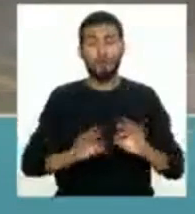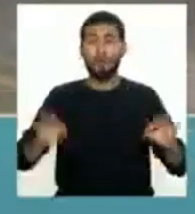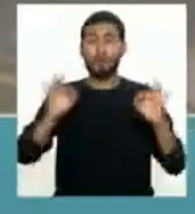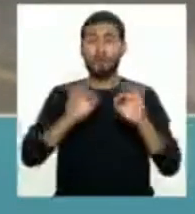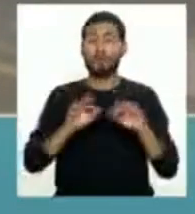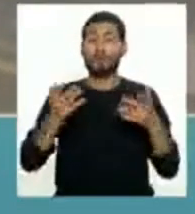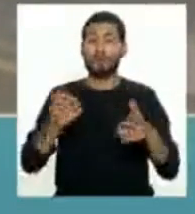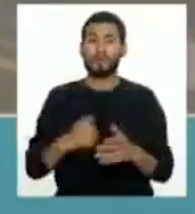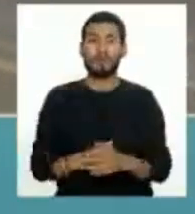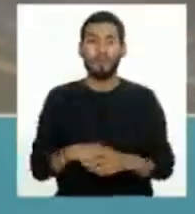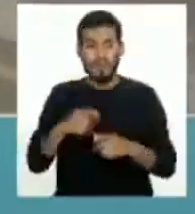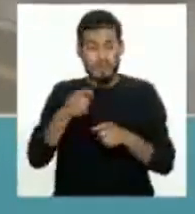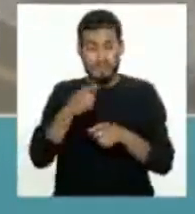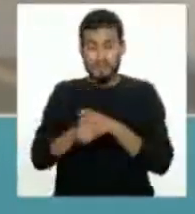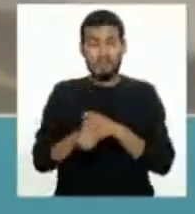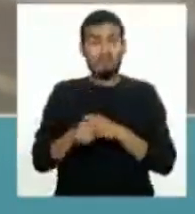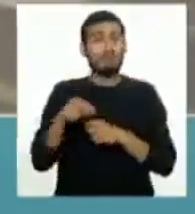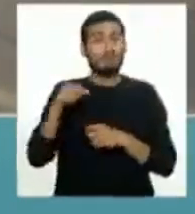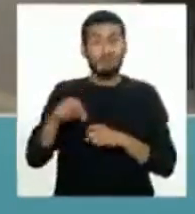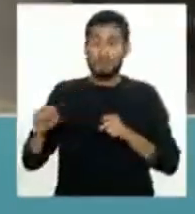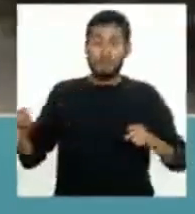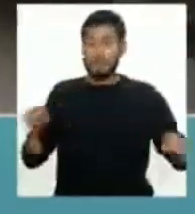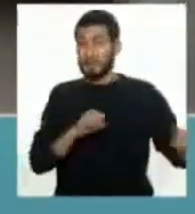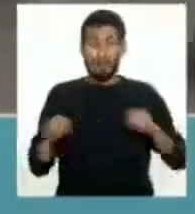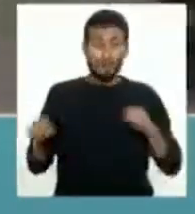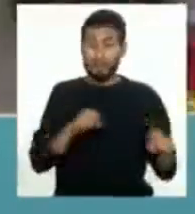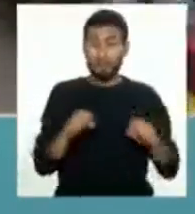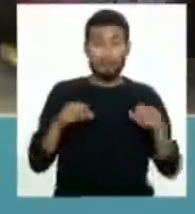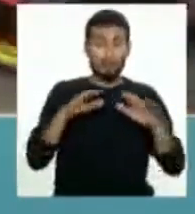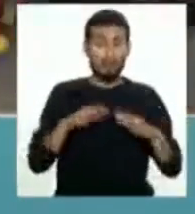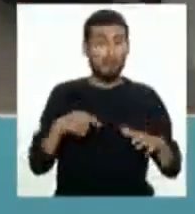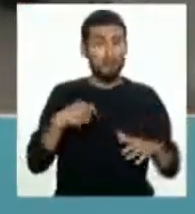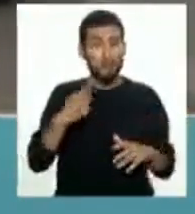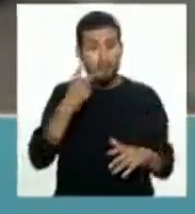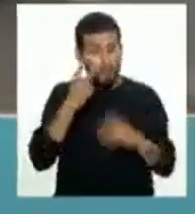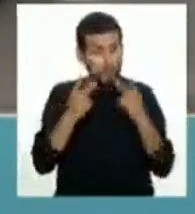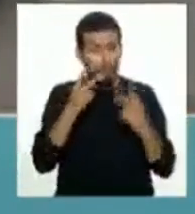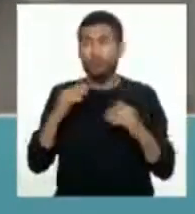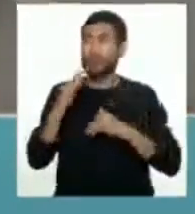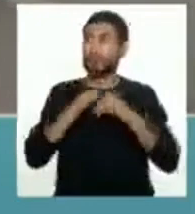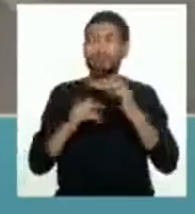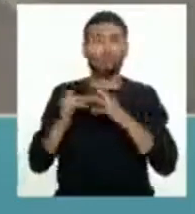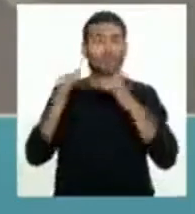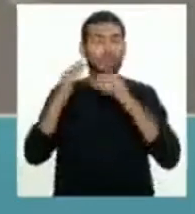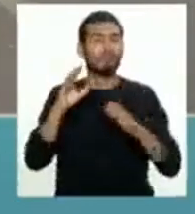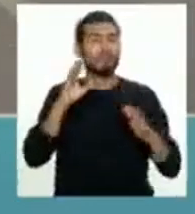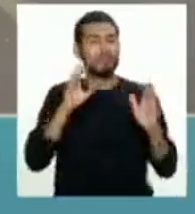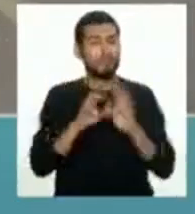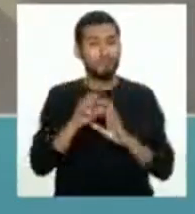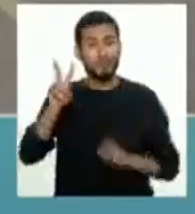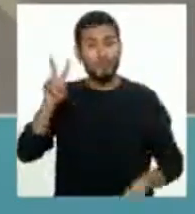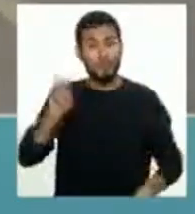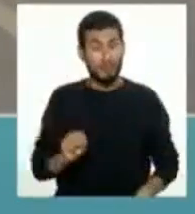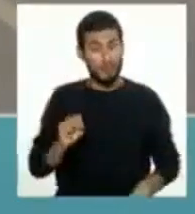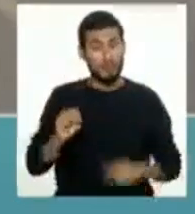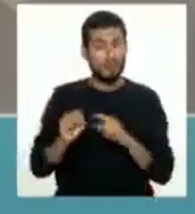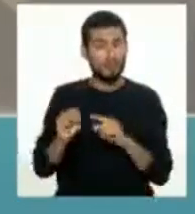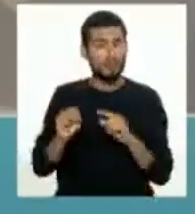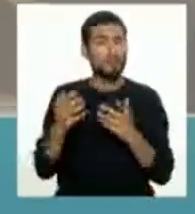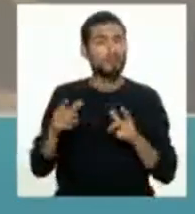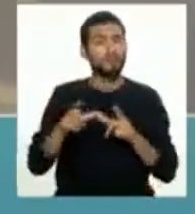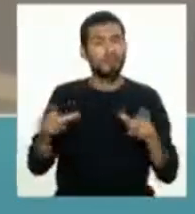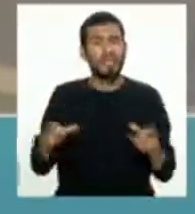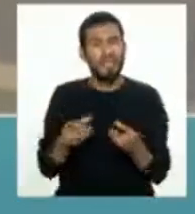para que el daño producto del sismo se pueda ver en las edificaciones. Por ejemplo, en el caso de Villa El Salvador, tenemos